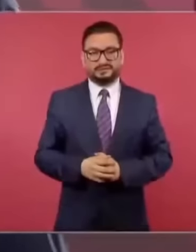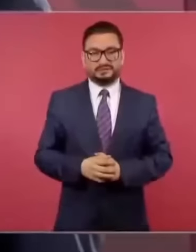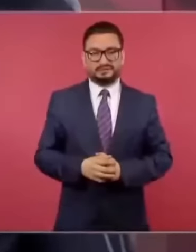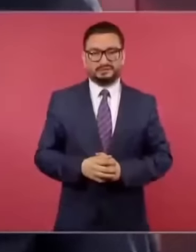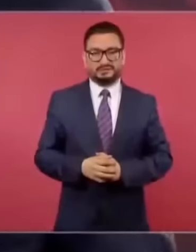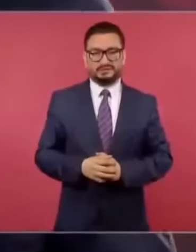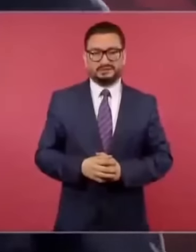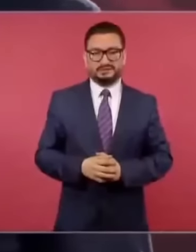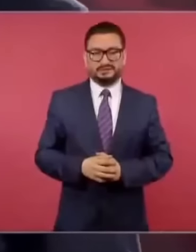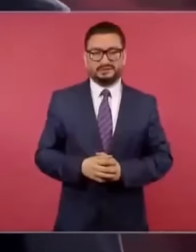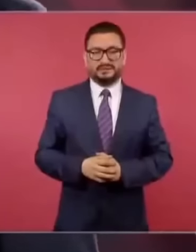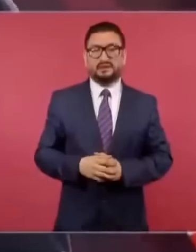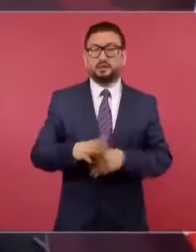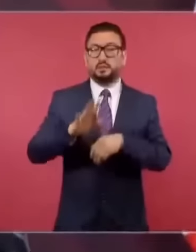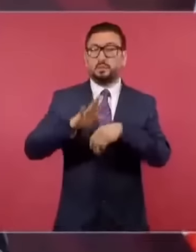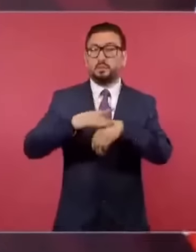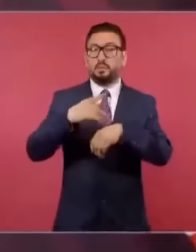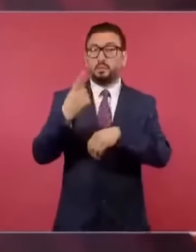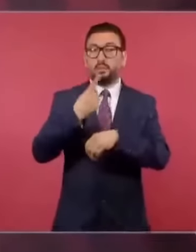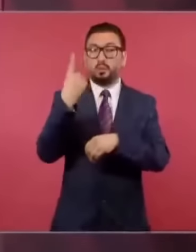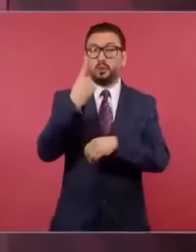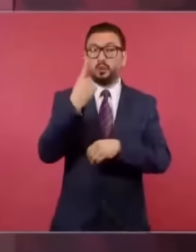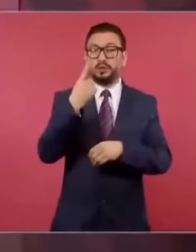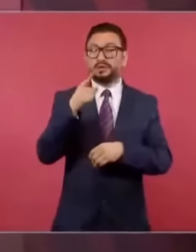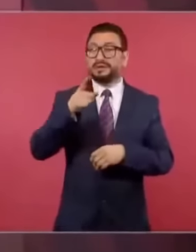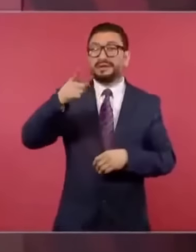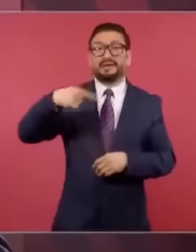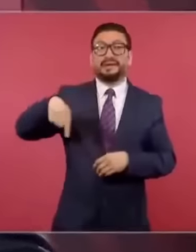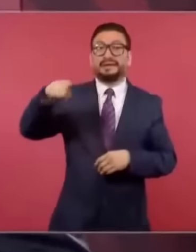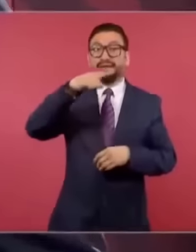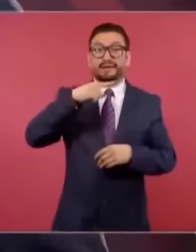porque nada más les importa uno.